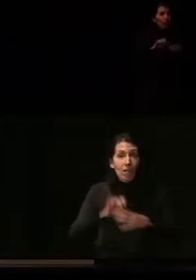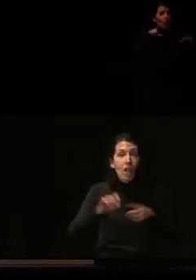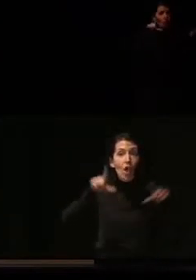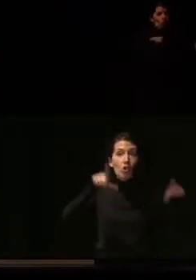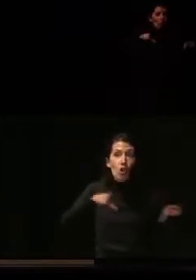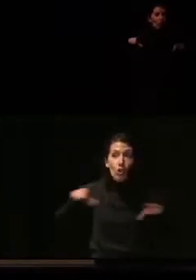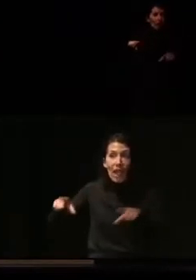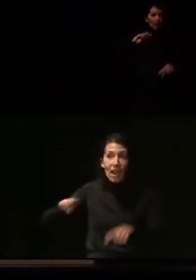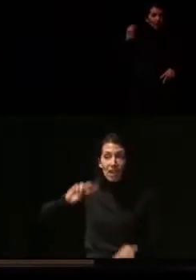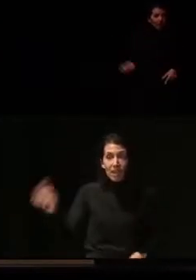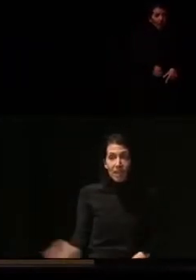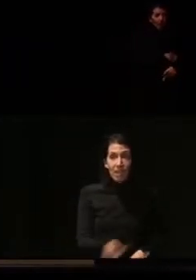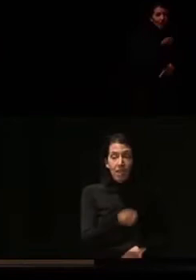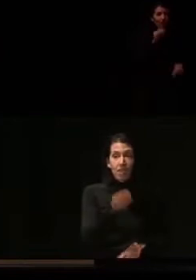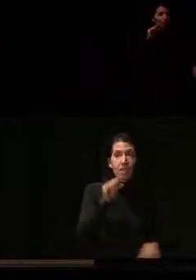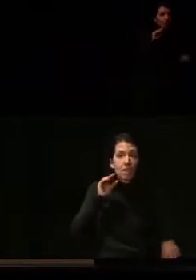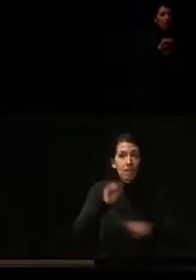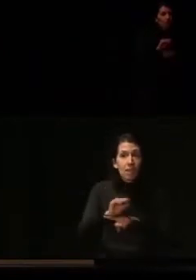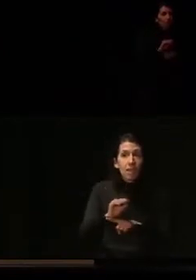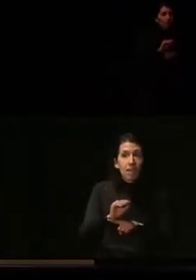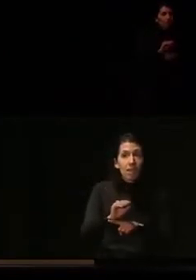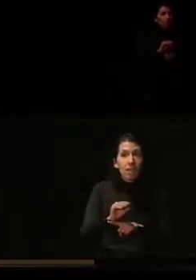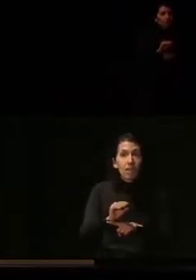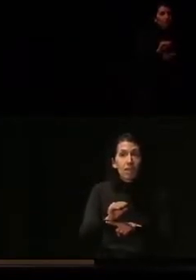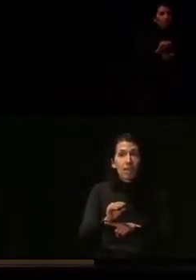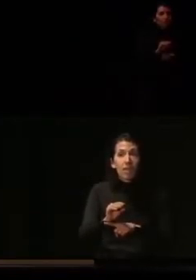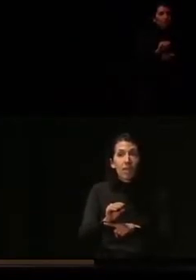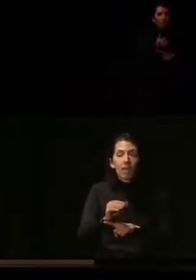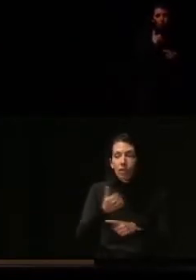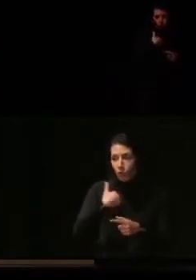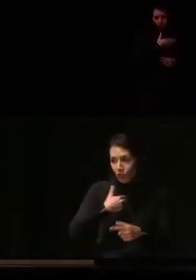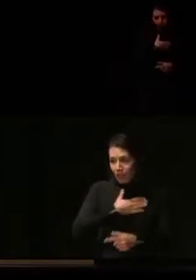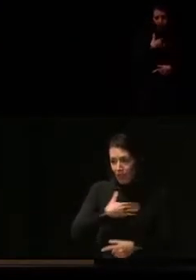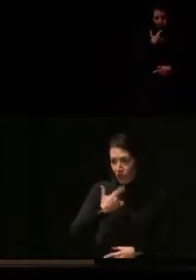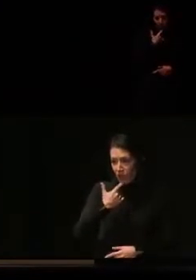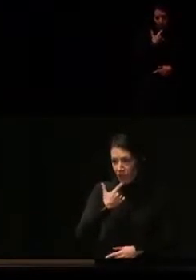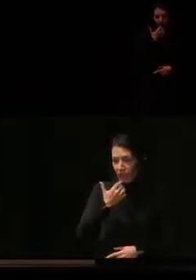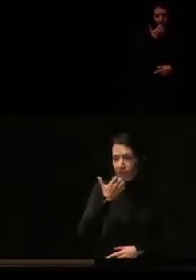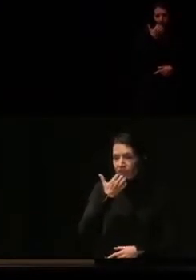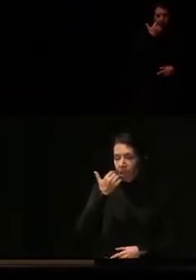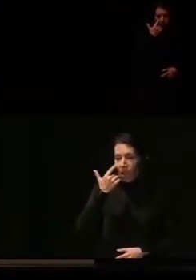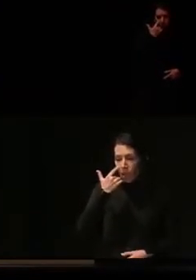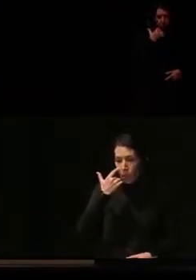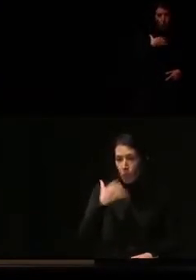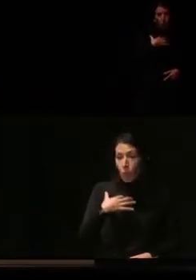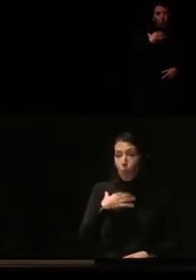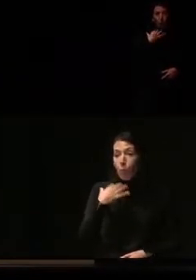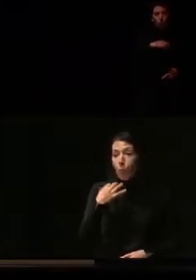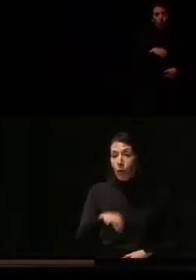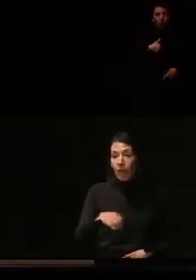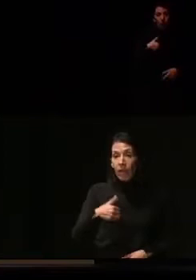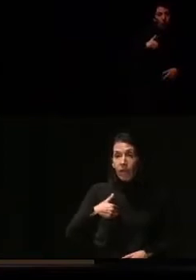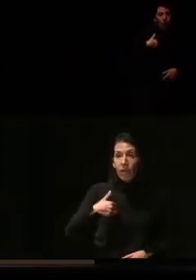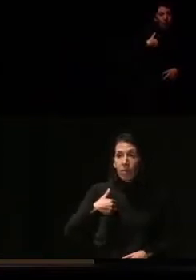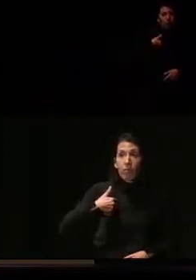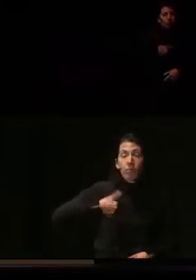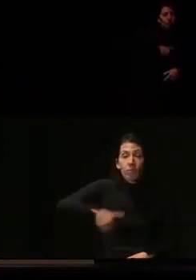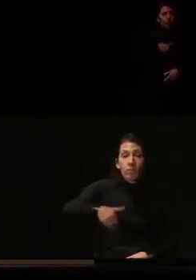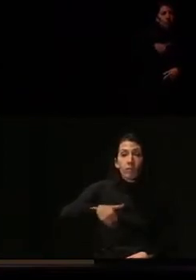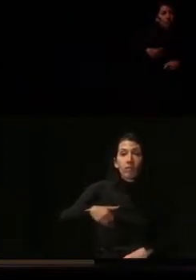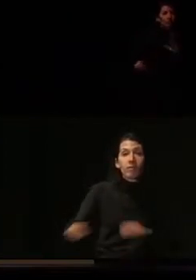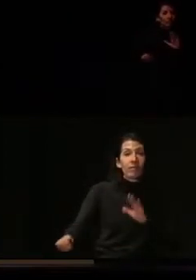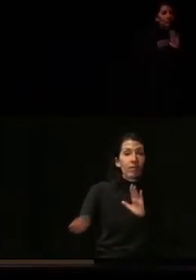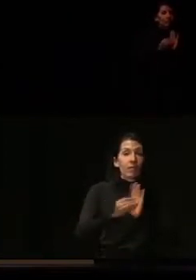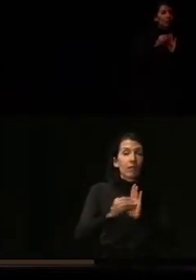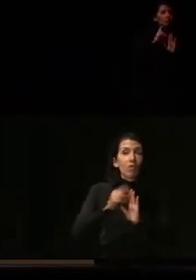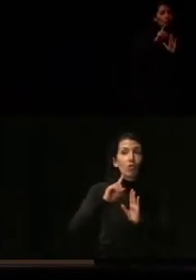ayudas. Bueno, lo que pongo sobre la mesa es ver si se va a tener en cuenta no solo la